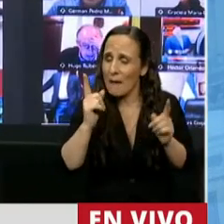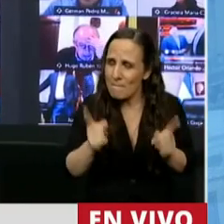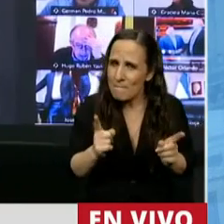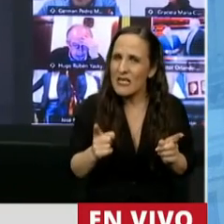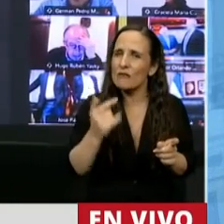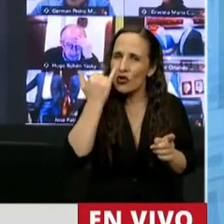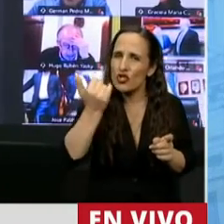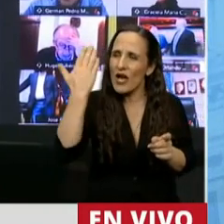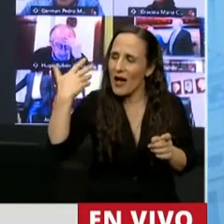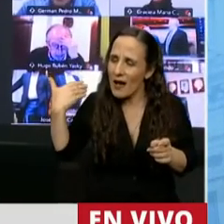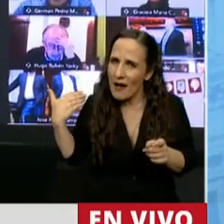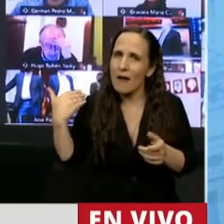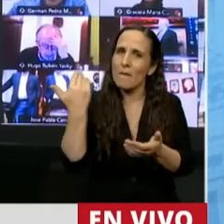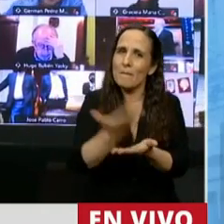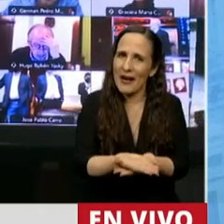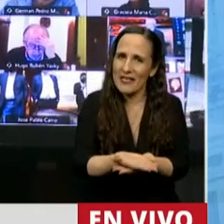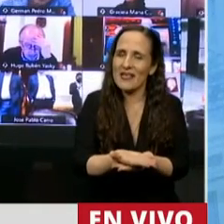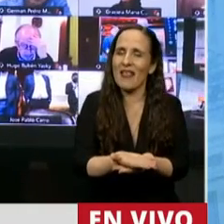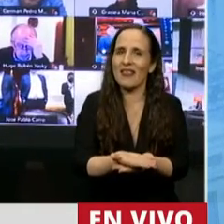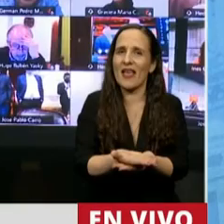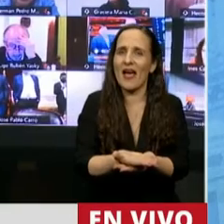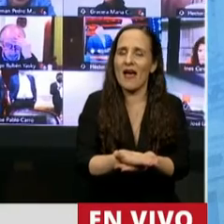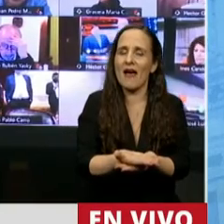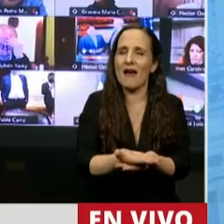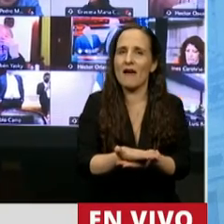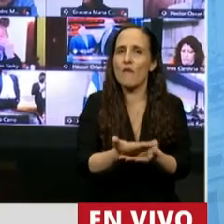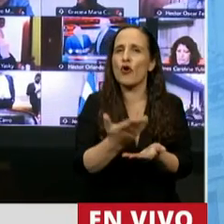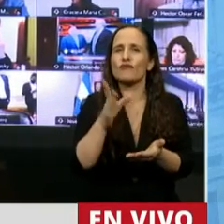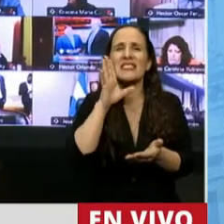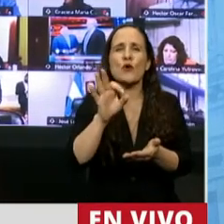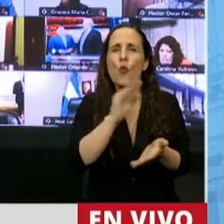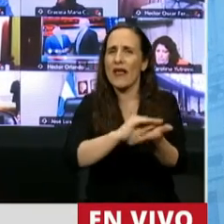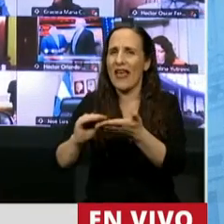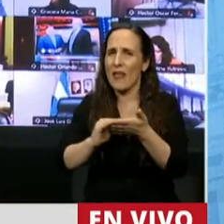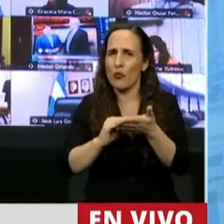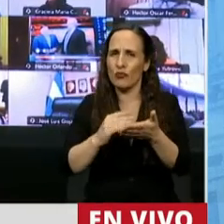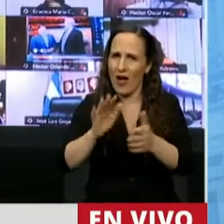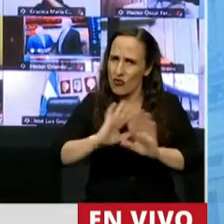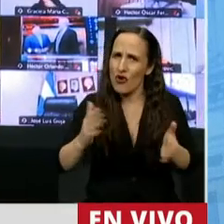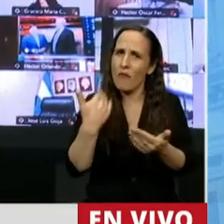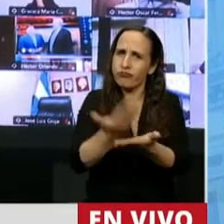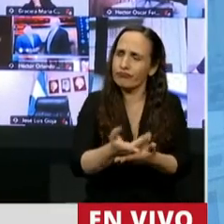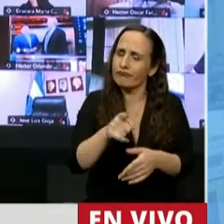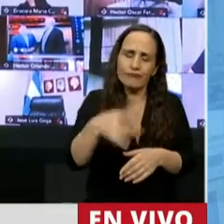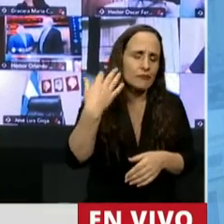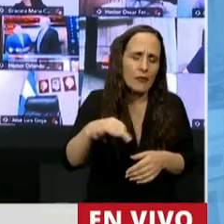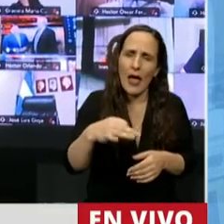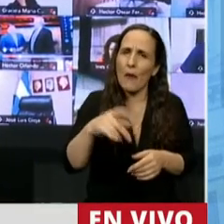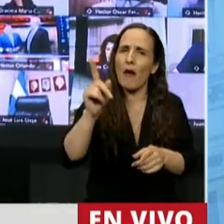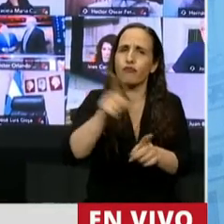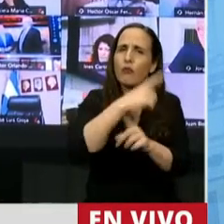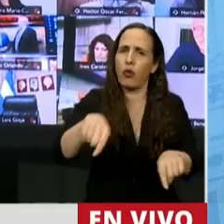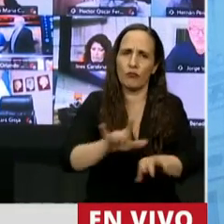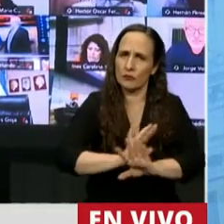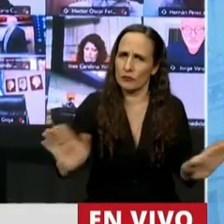meses atrás, junto a más de 50 diputados de esta Cámara que debe ser de inmediato derogado.